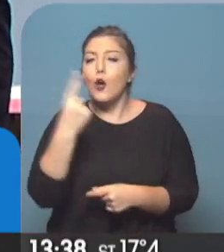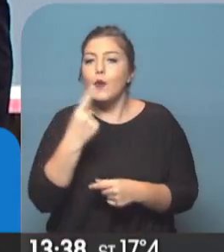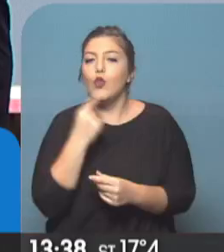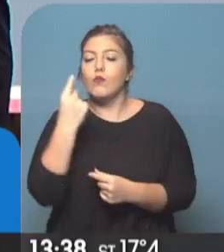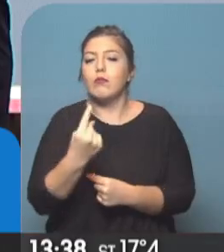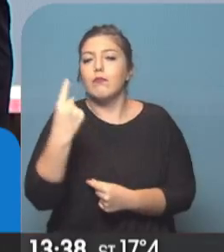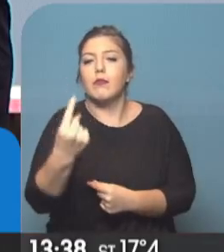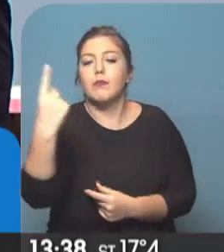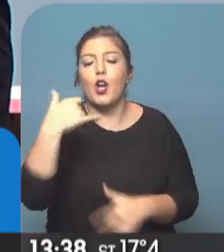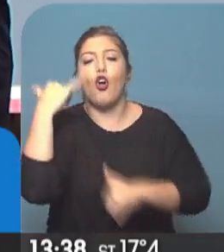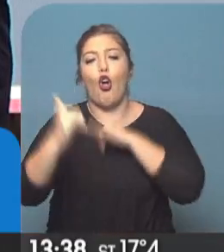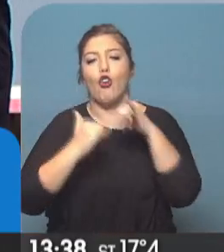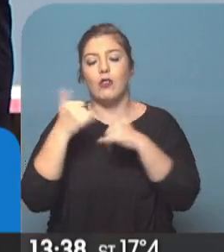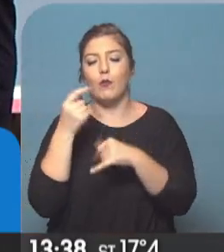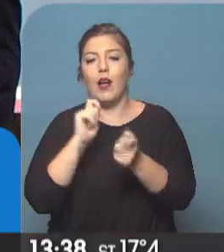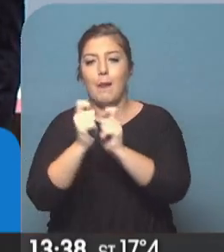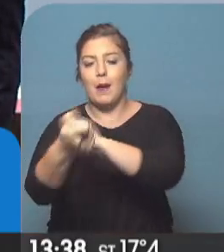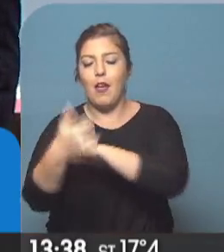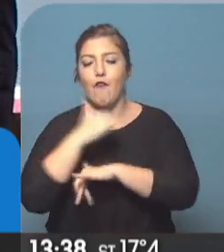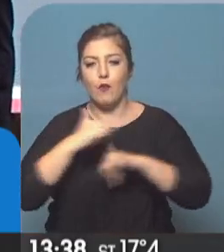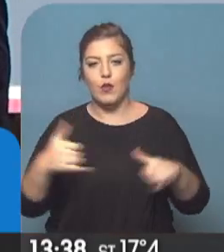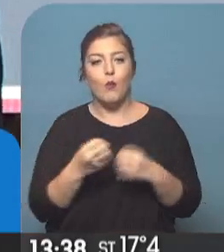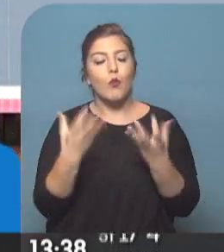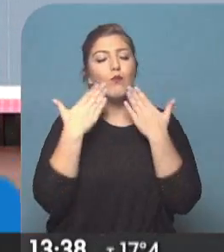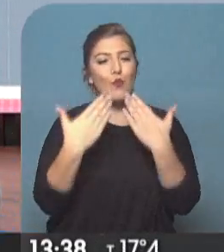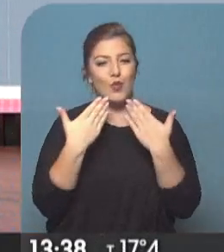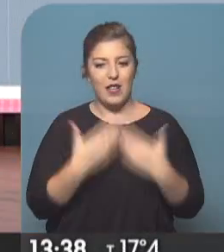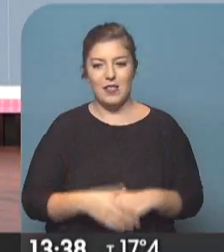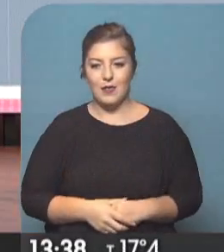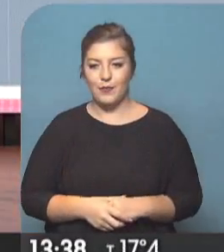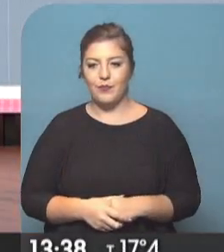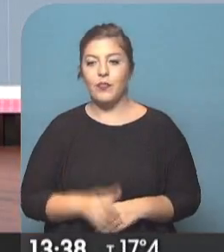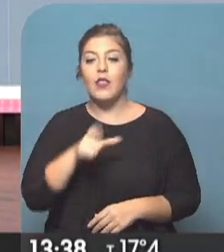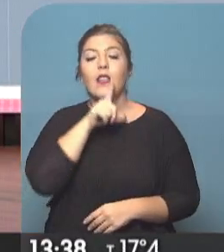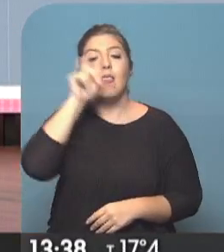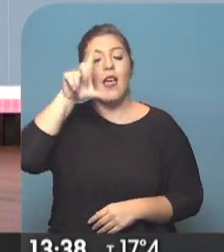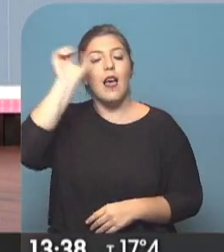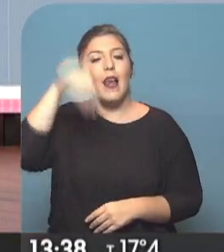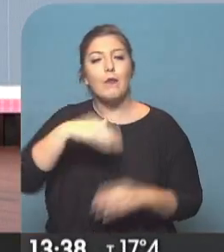iremos actualizando la información. Bien, Magdalena, muchas gracias. Gracias a vos. Ahí estaba desde TELA nuestra compañera Magdalena. Gracias.